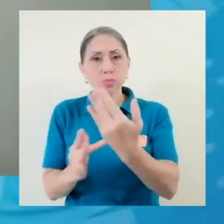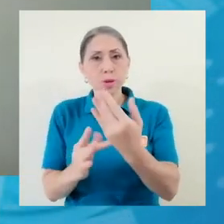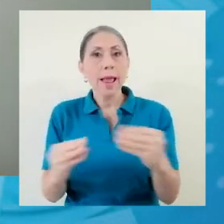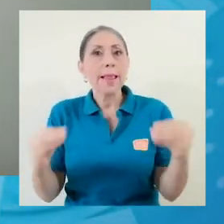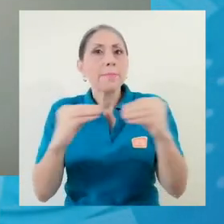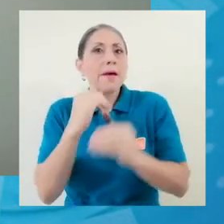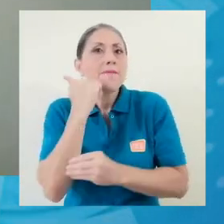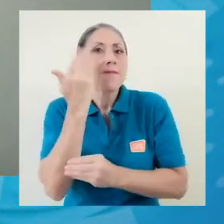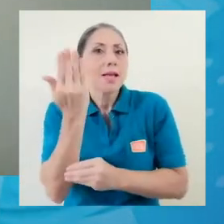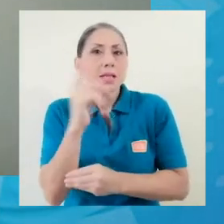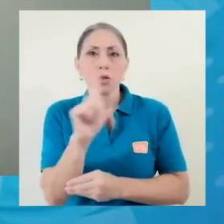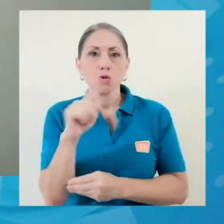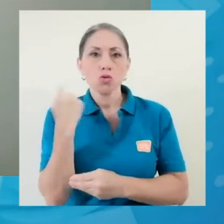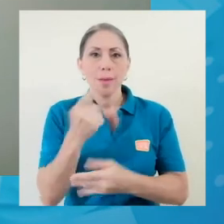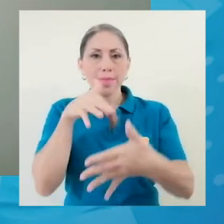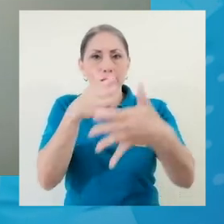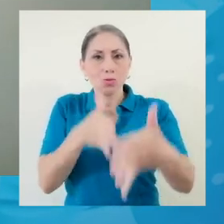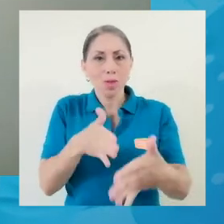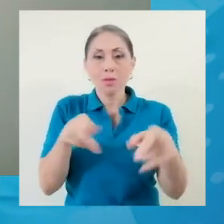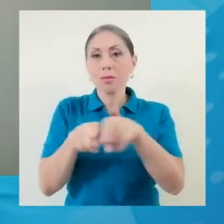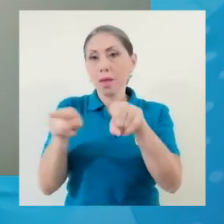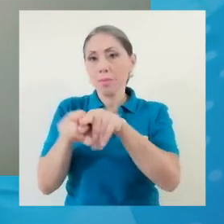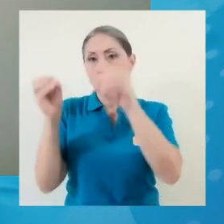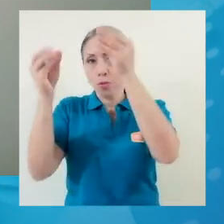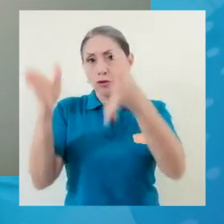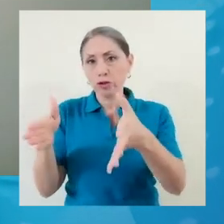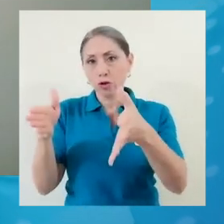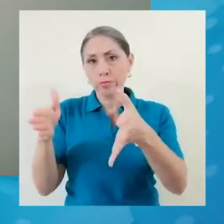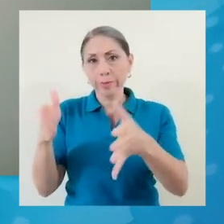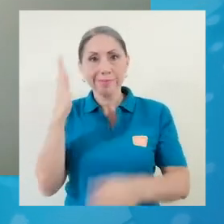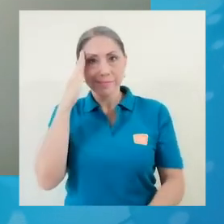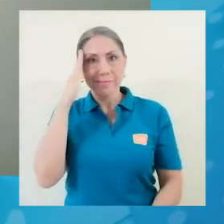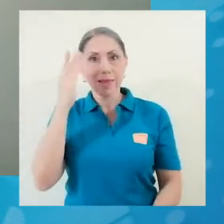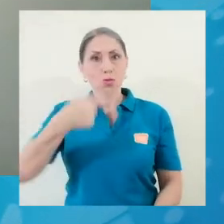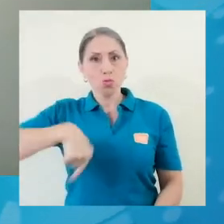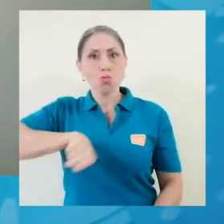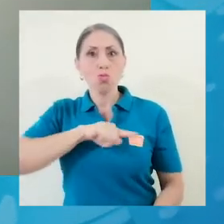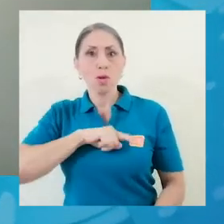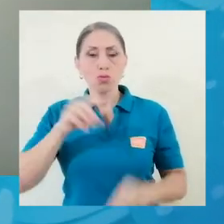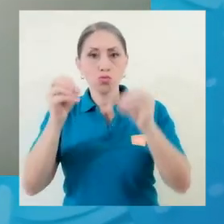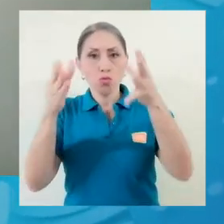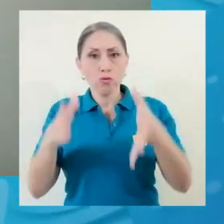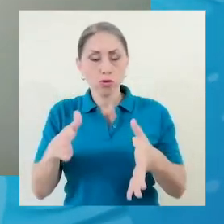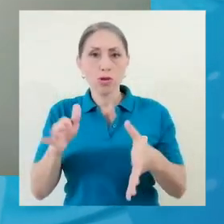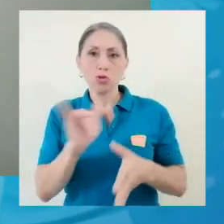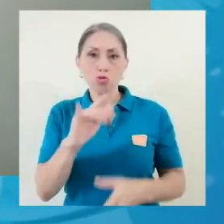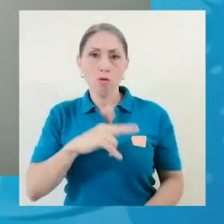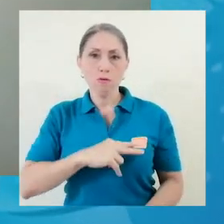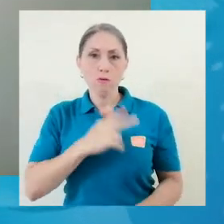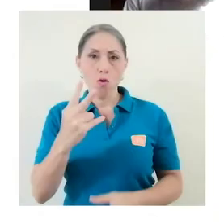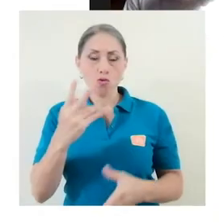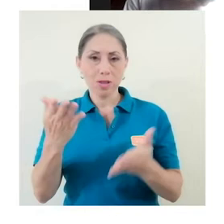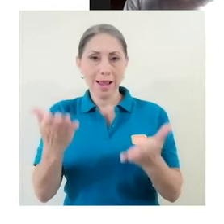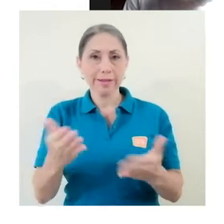solamente para el estudiante, sino también para el profesor, contemplando que nuestros profesores son profesores voluntarios.